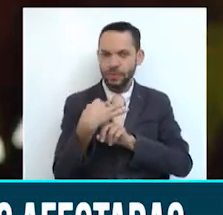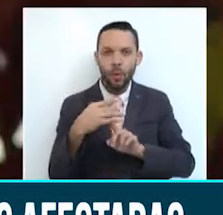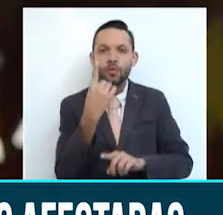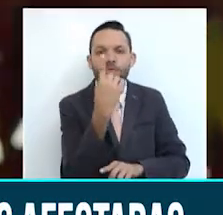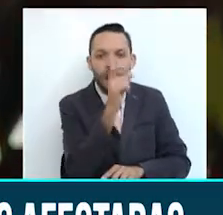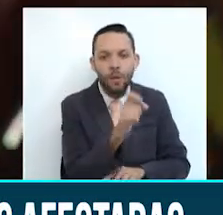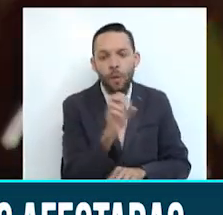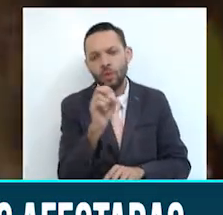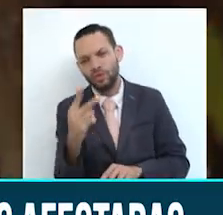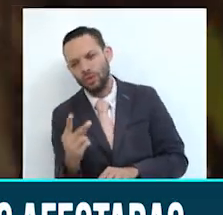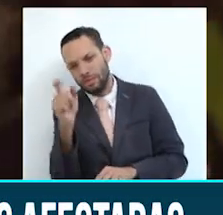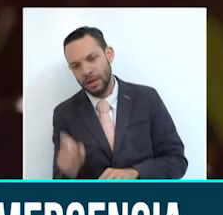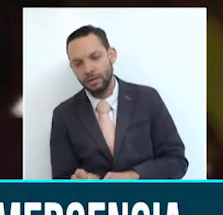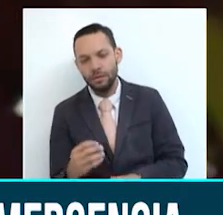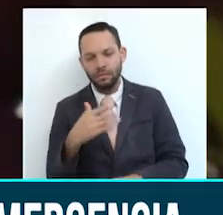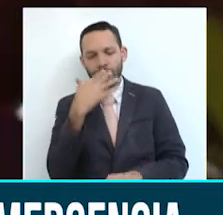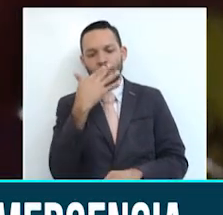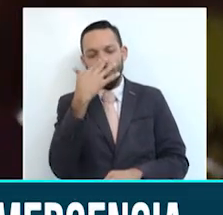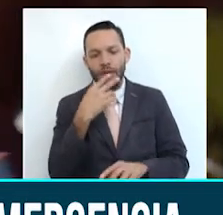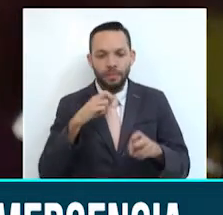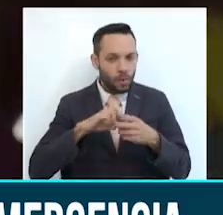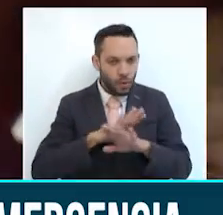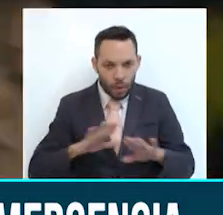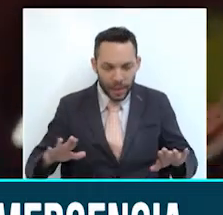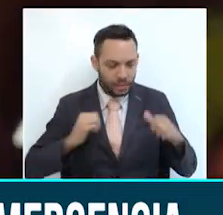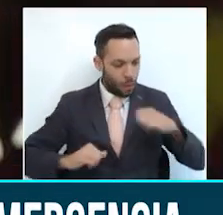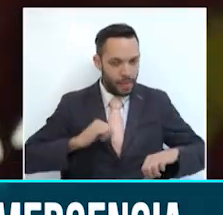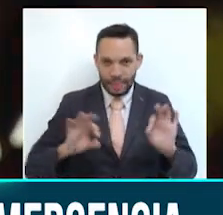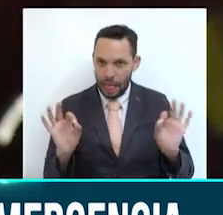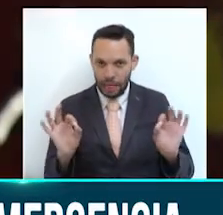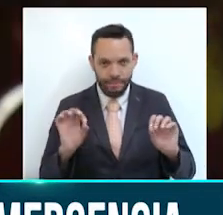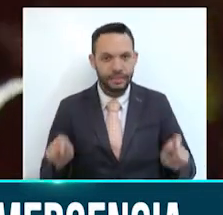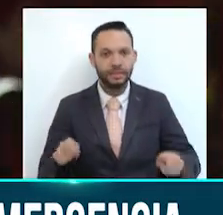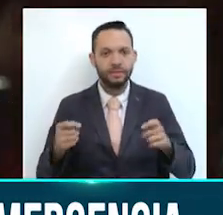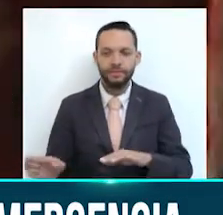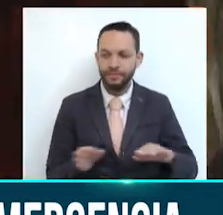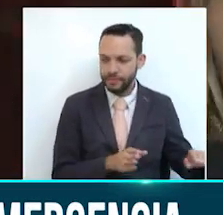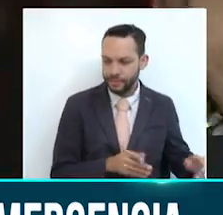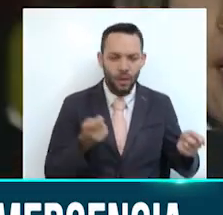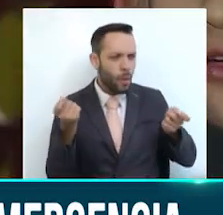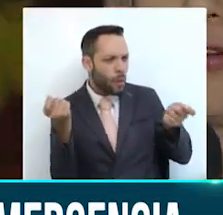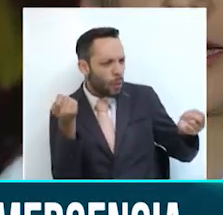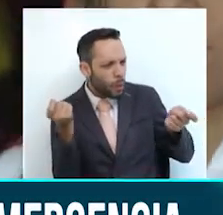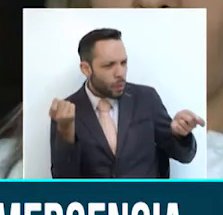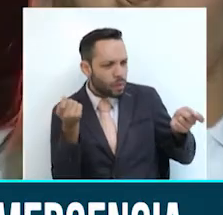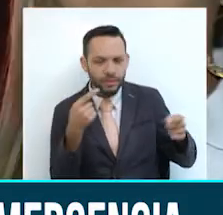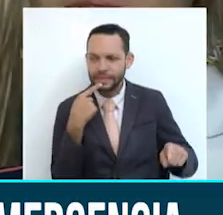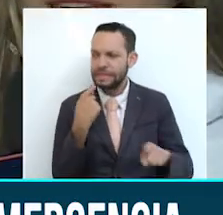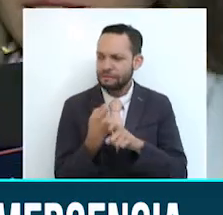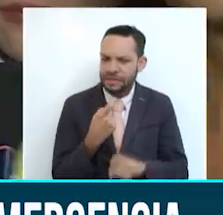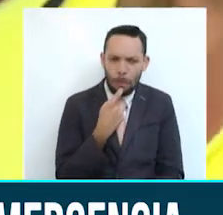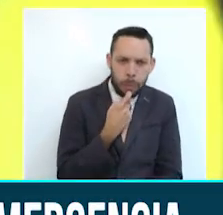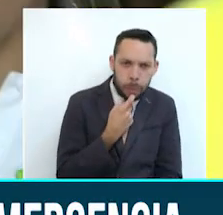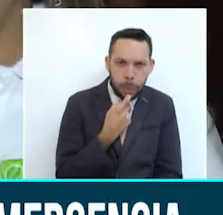de humus. Gracias a Dios no tenemos más eventos negativos en ese sentido. ¿Es difícil controlar la situación debido a obviamente a la conflagración,